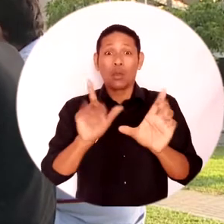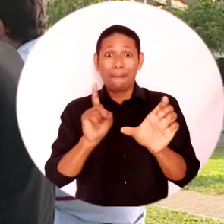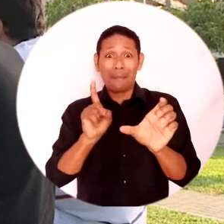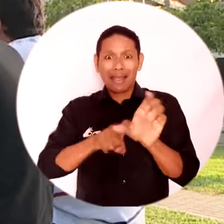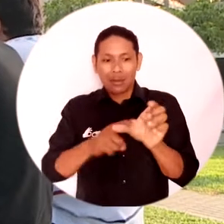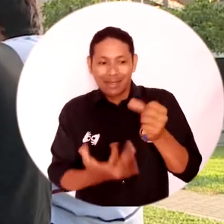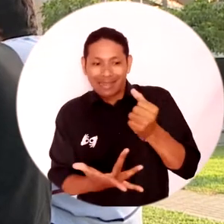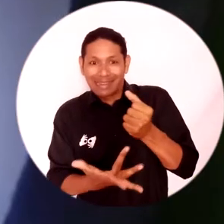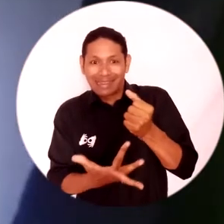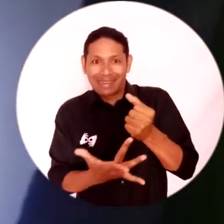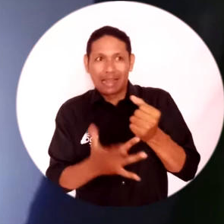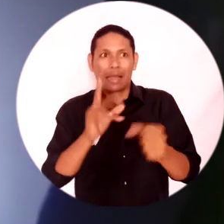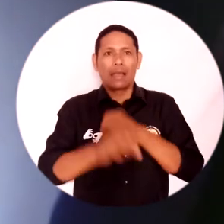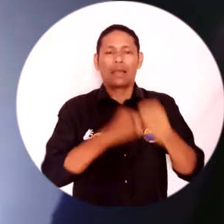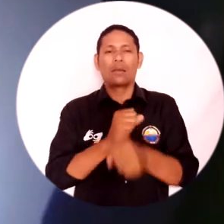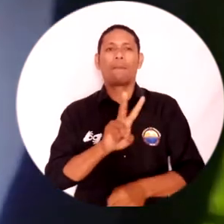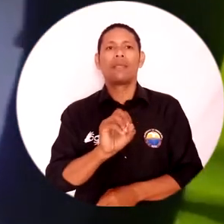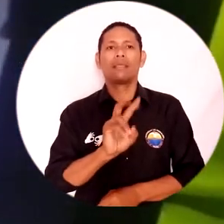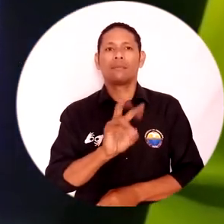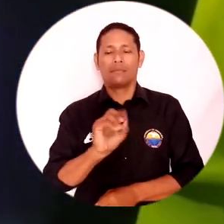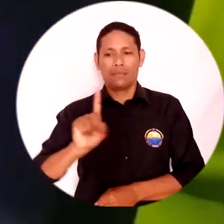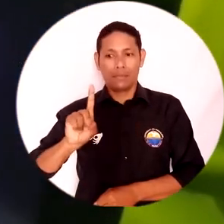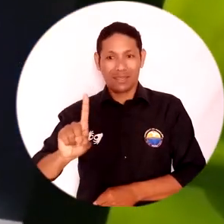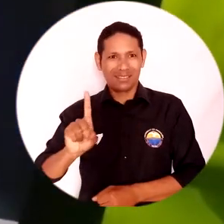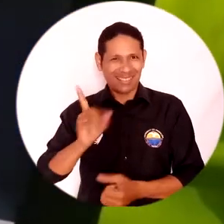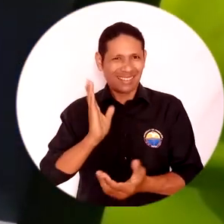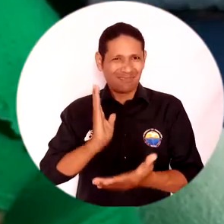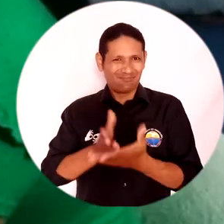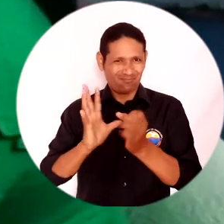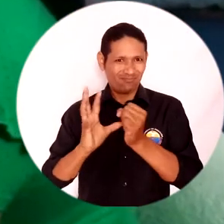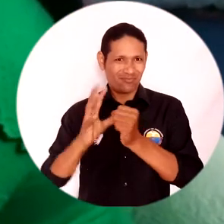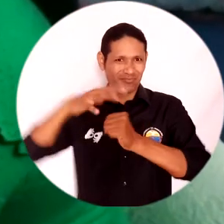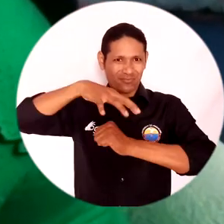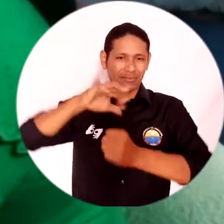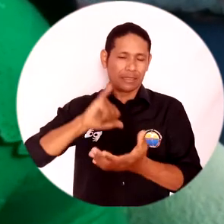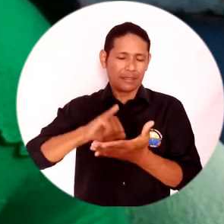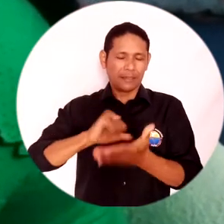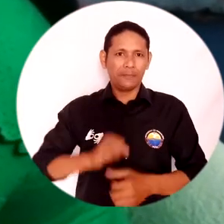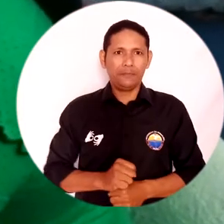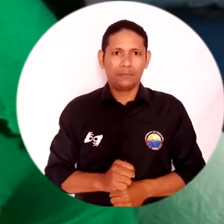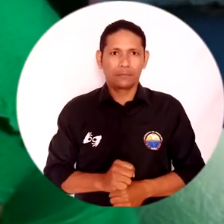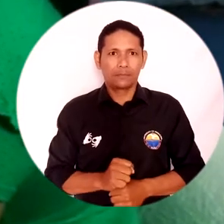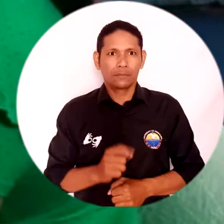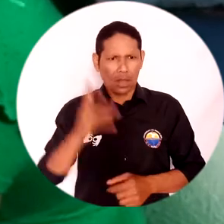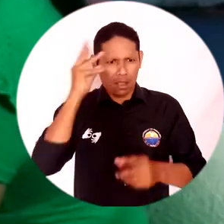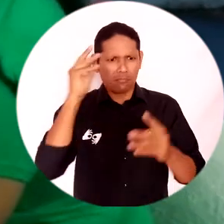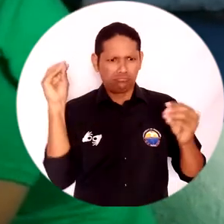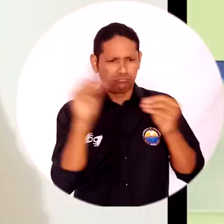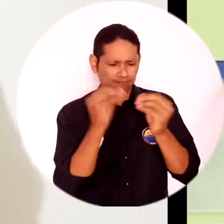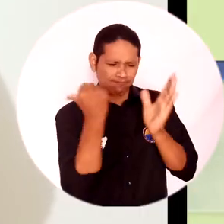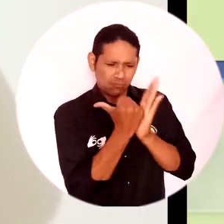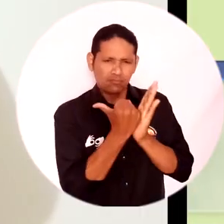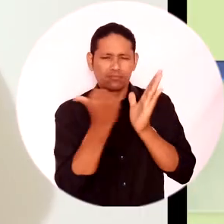que hayan financiado su matrícula en el periodo 2021 en el marco de la emergencia sanitaria por COVID-19. Se